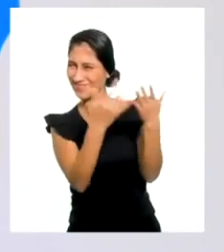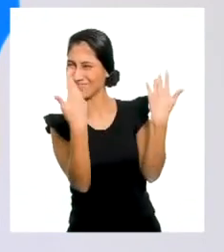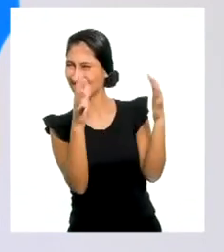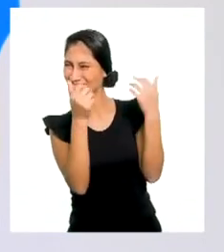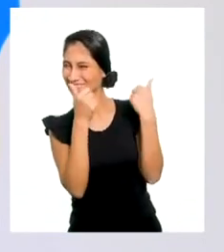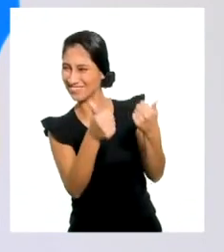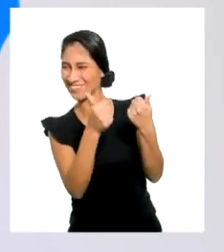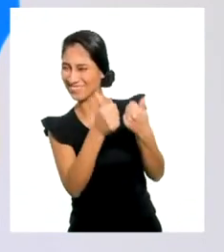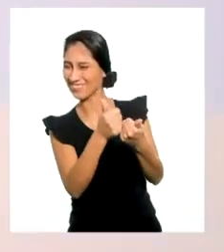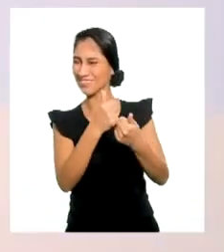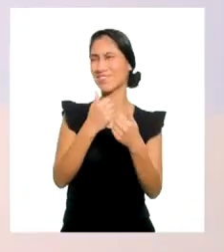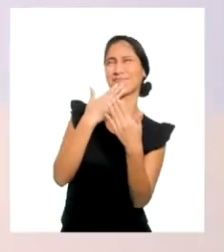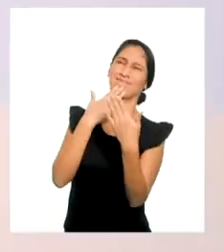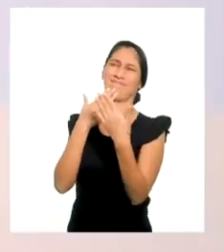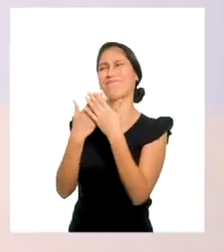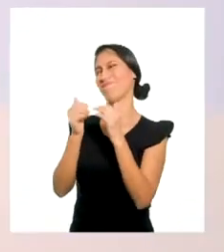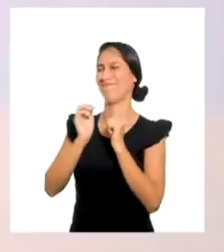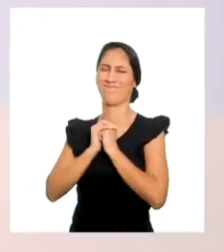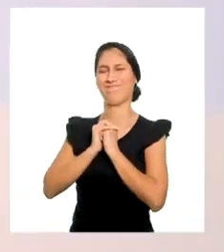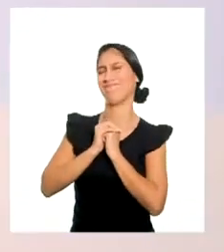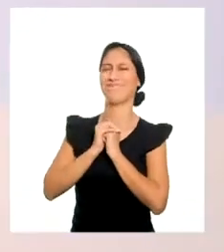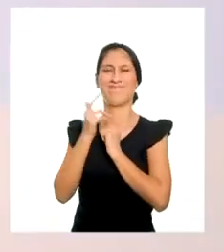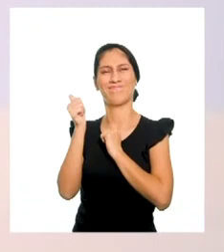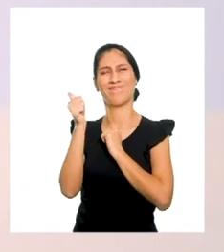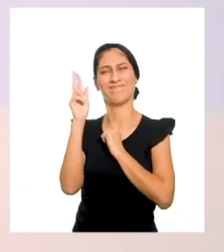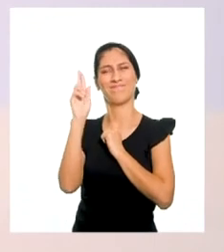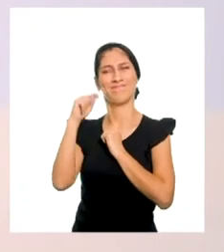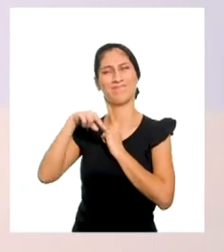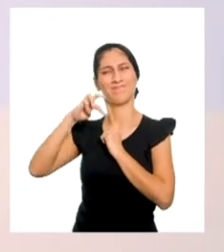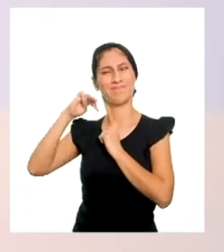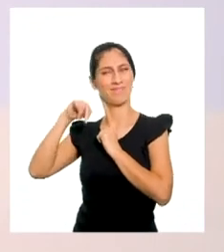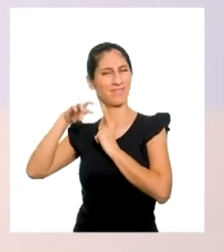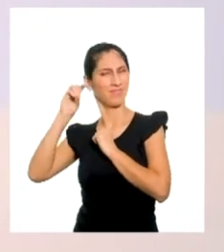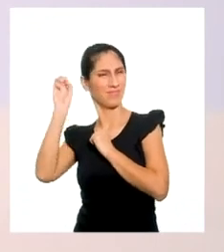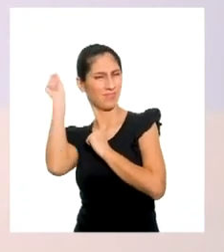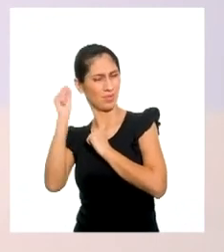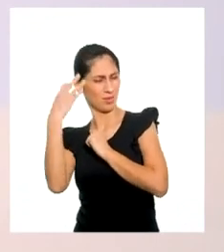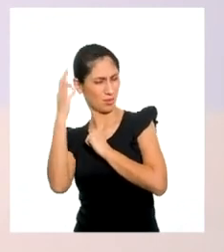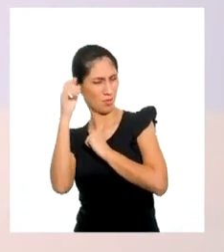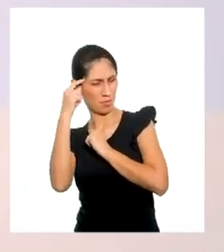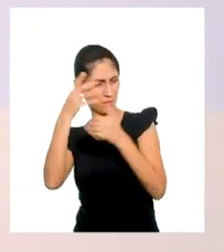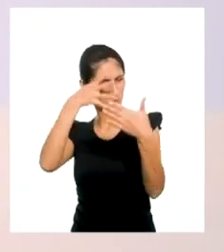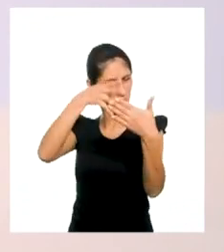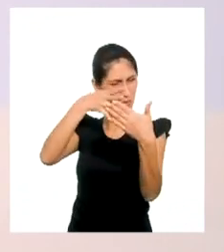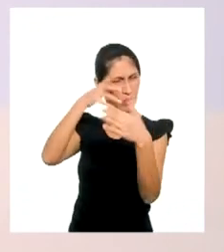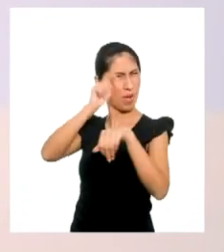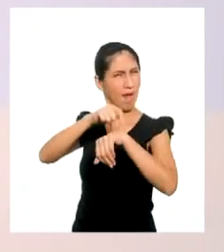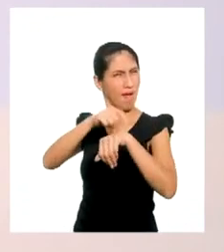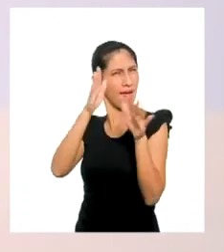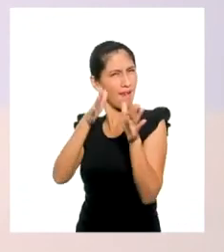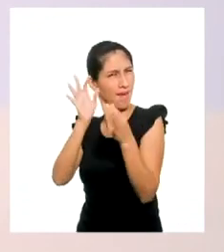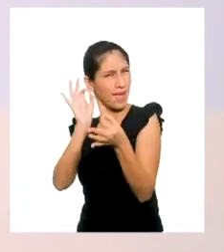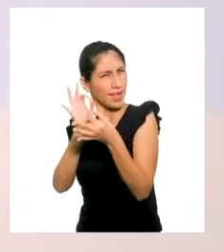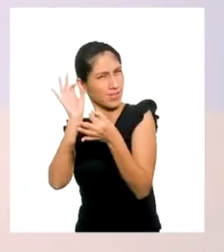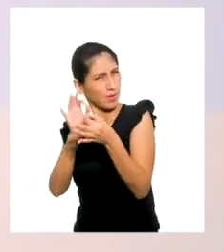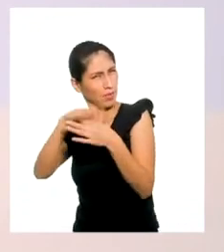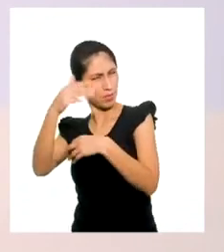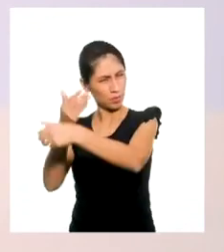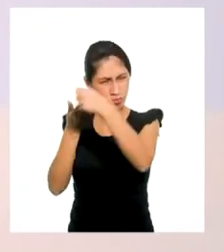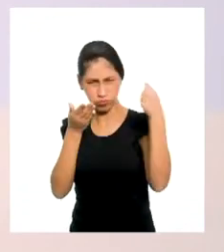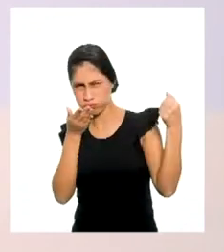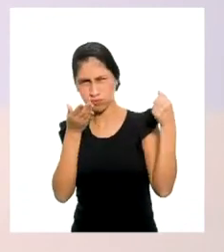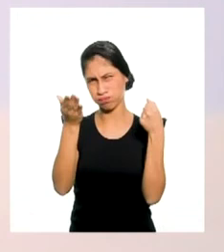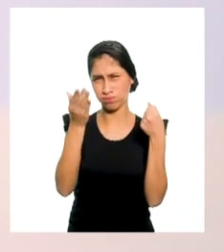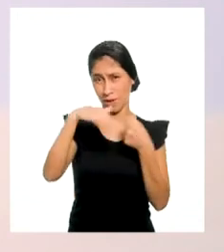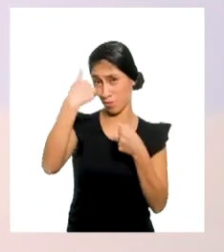tocino! ¡Muchas gracias, Arquímedes! Siempre voy a poder calcular el tiempo exacto para conseguir la temperatura que desee